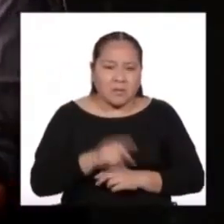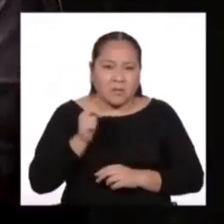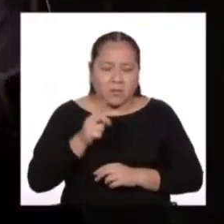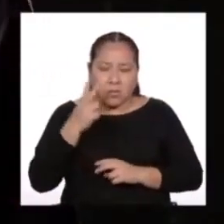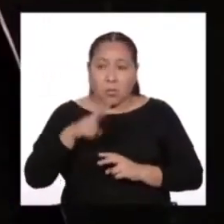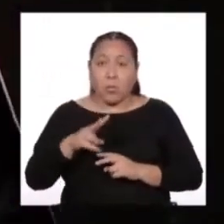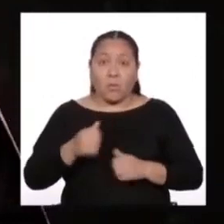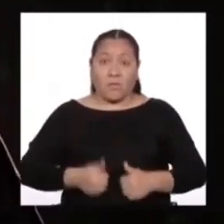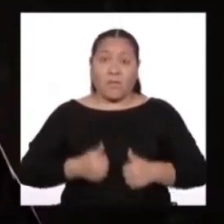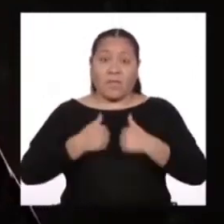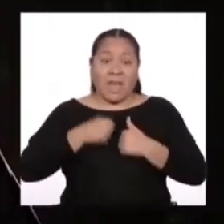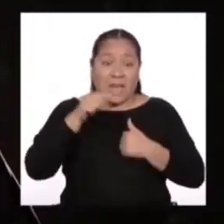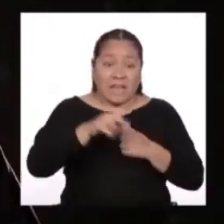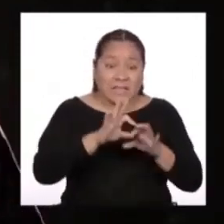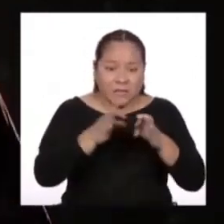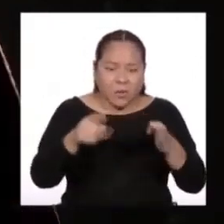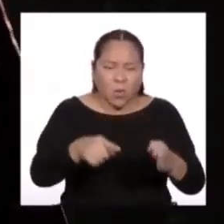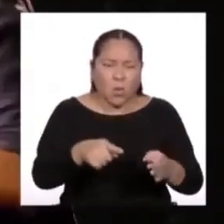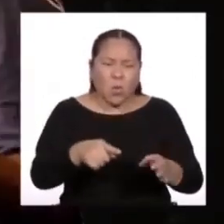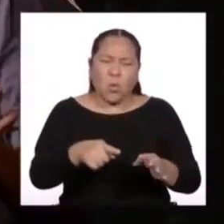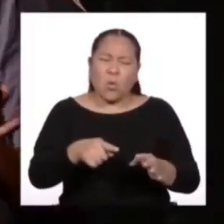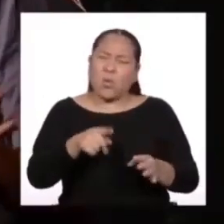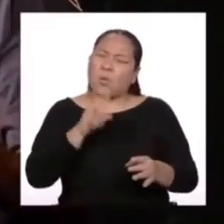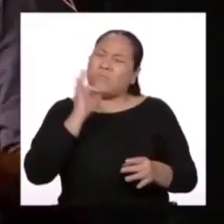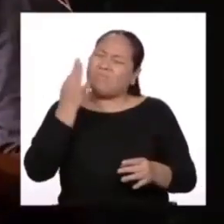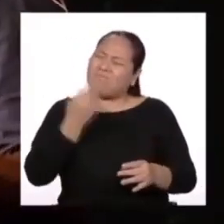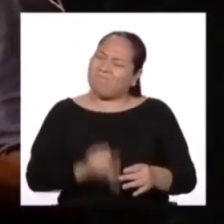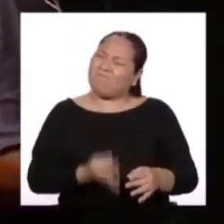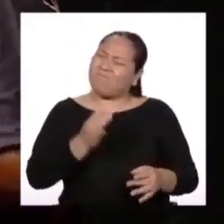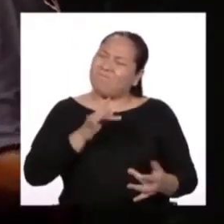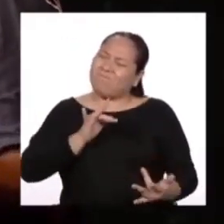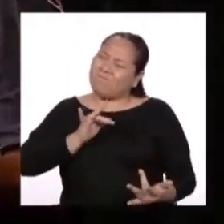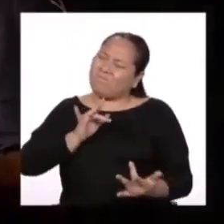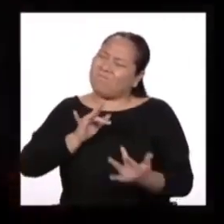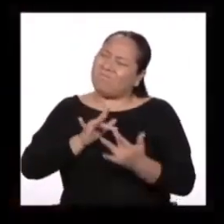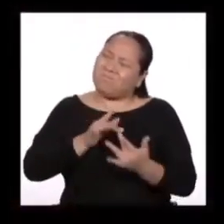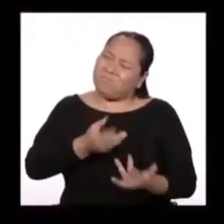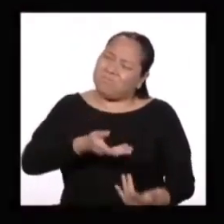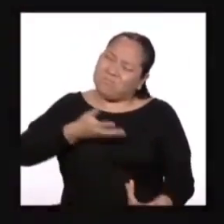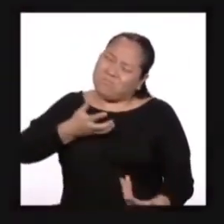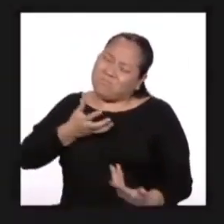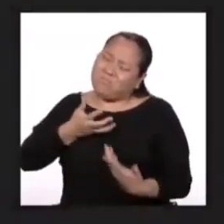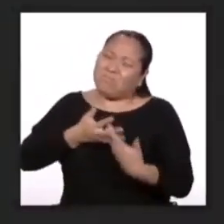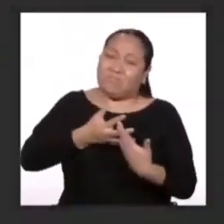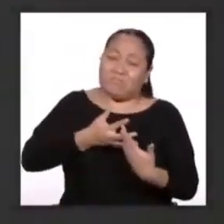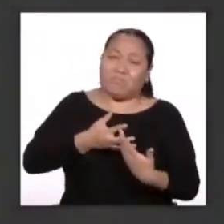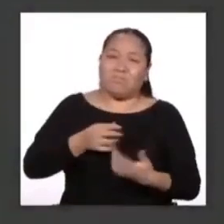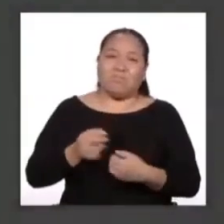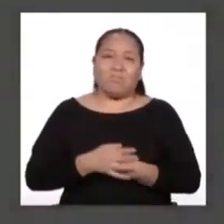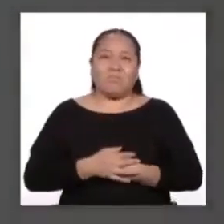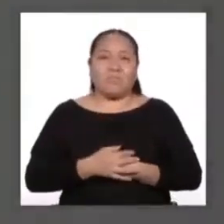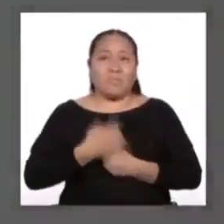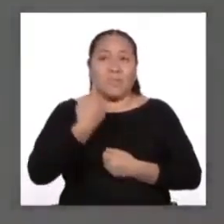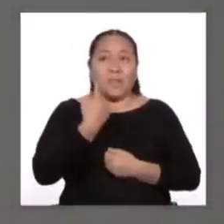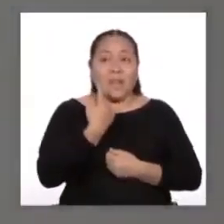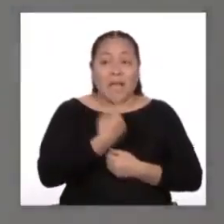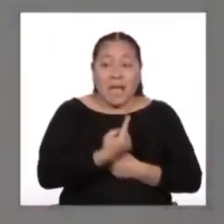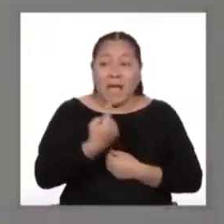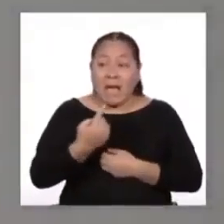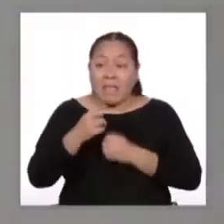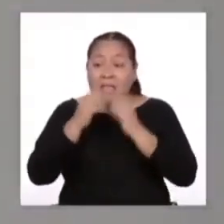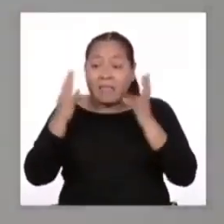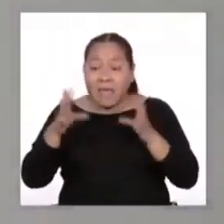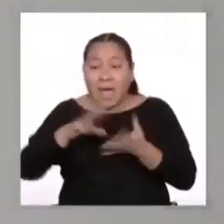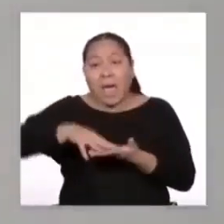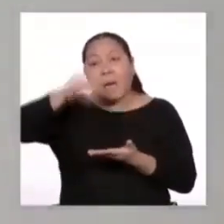en un momento de tu vida esa frase y dices, uy, me marcó la vida, ¿no? Cada día aprendí algo nuevo sobre el planeta